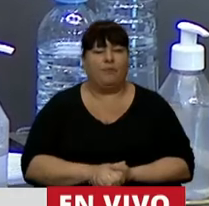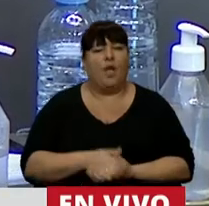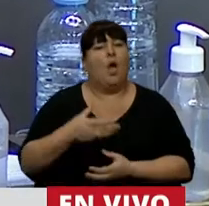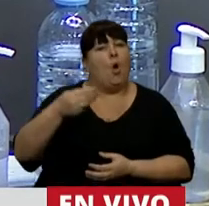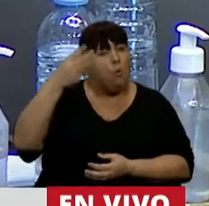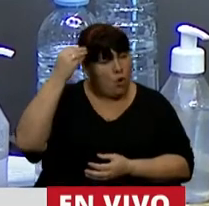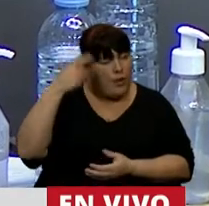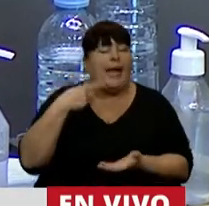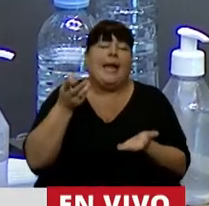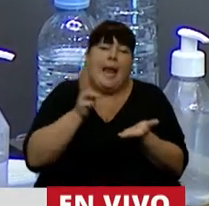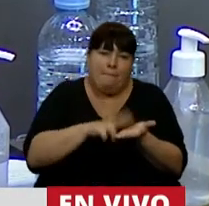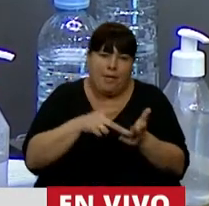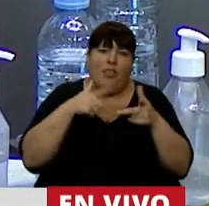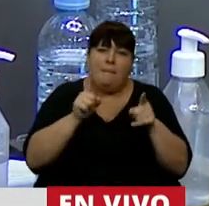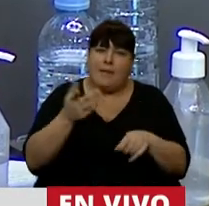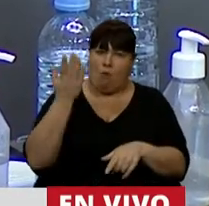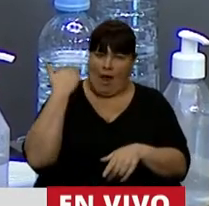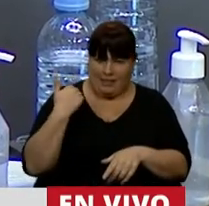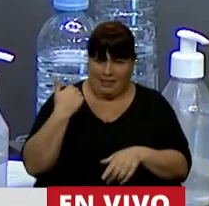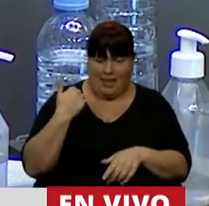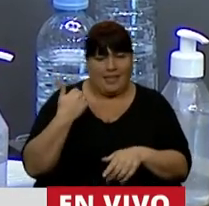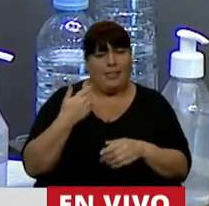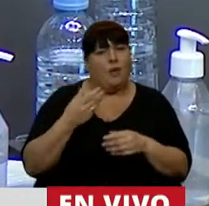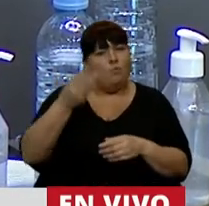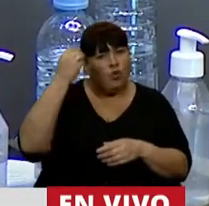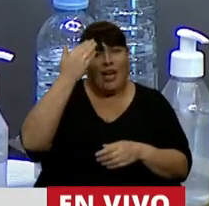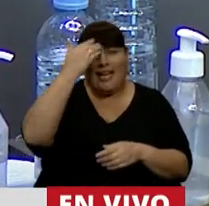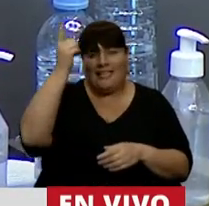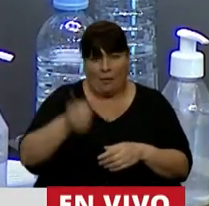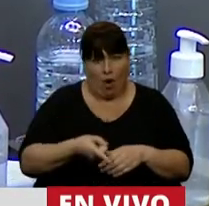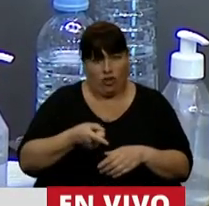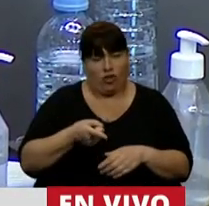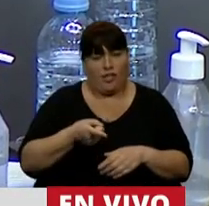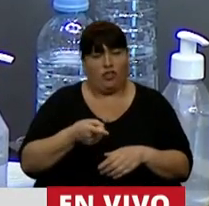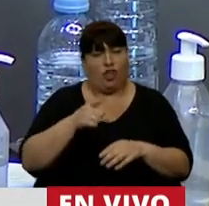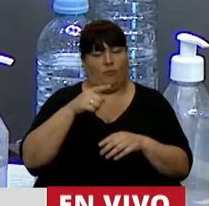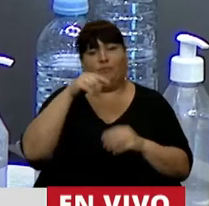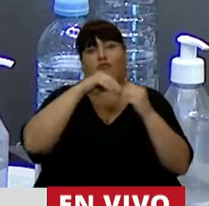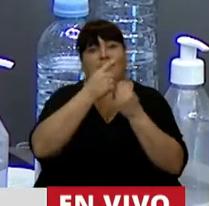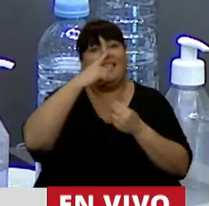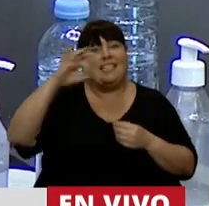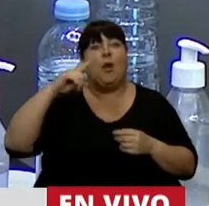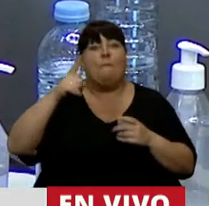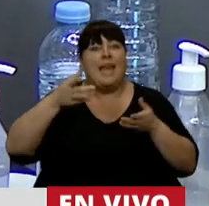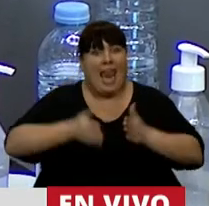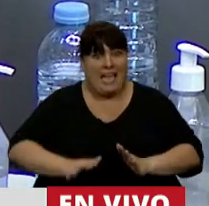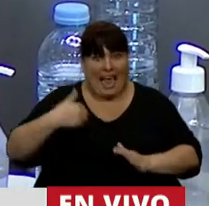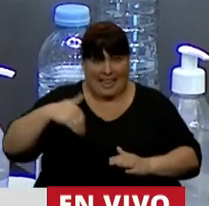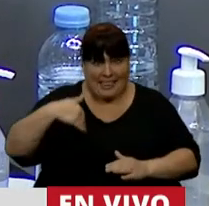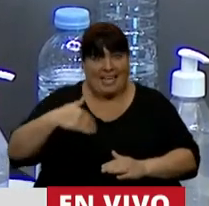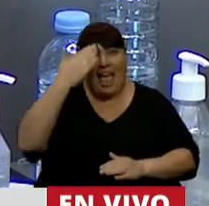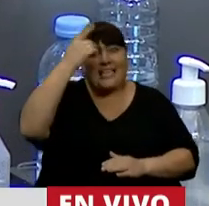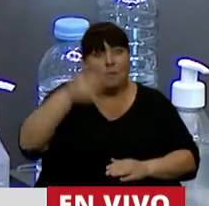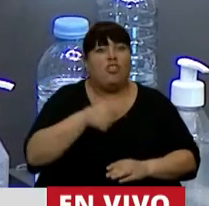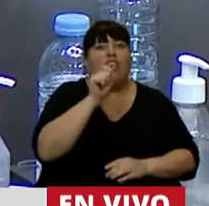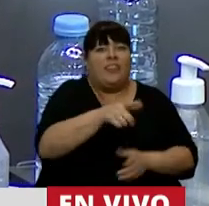muchas veces, insisto, como recién decía, son muchos. El 15% de los 700.000 nacimientos que existen en Argentina